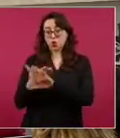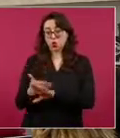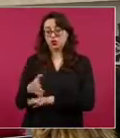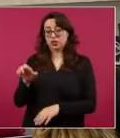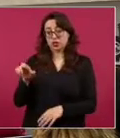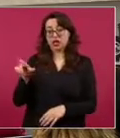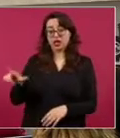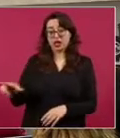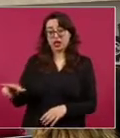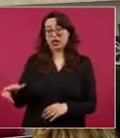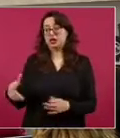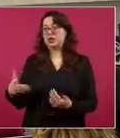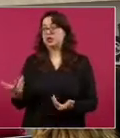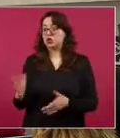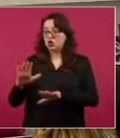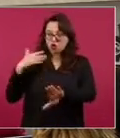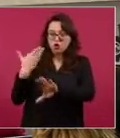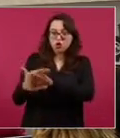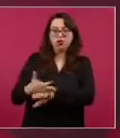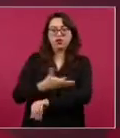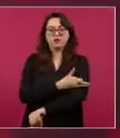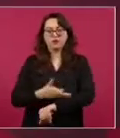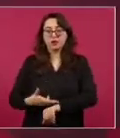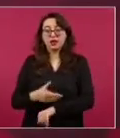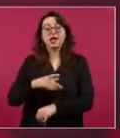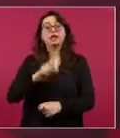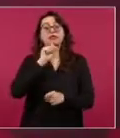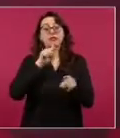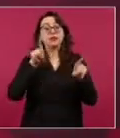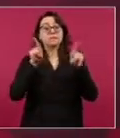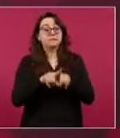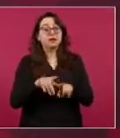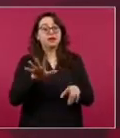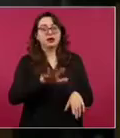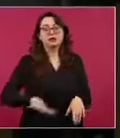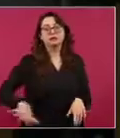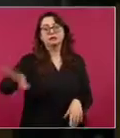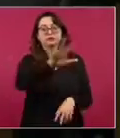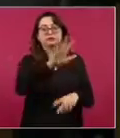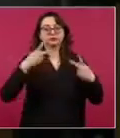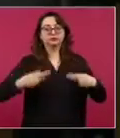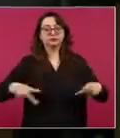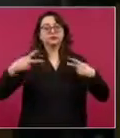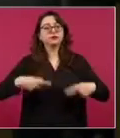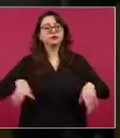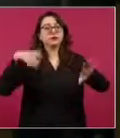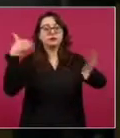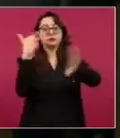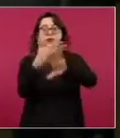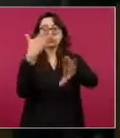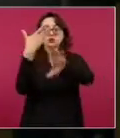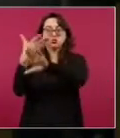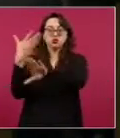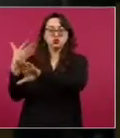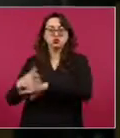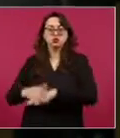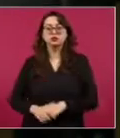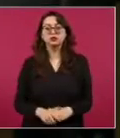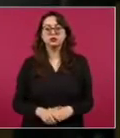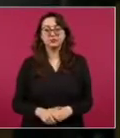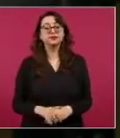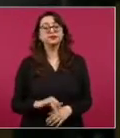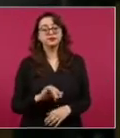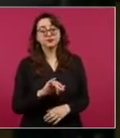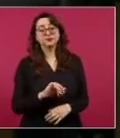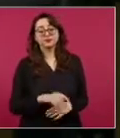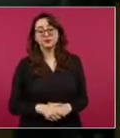represión a la gente. También él habla sobre esta represión a su familia que fueron perseguidos políticamente por el tema.